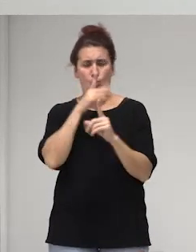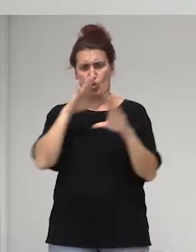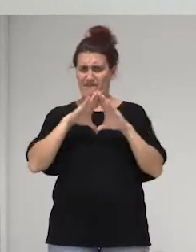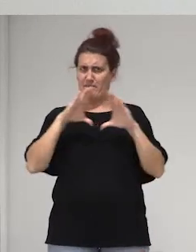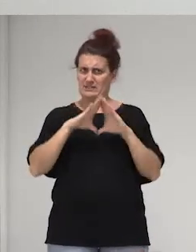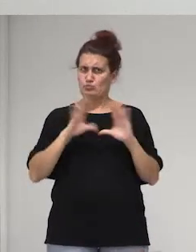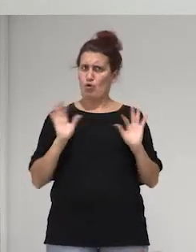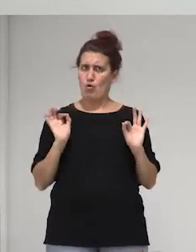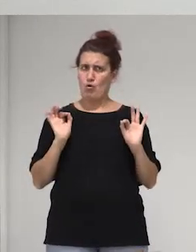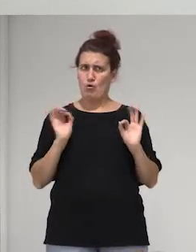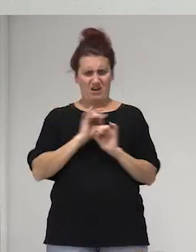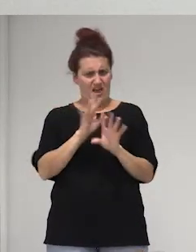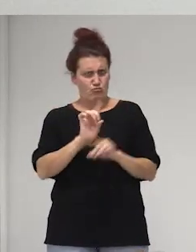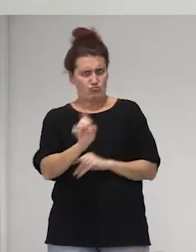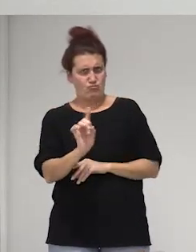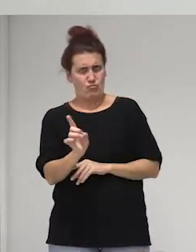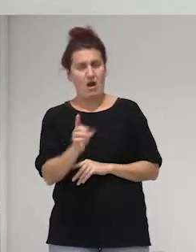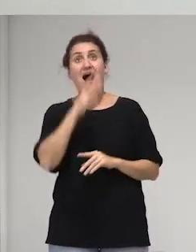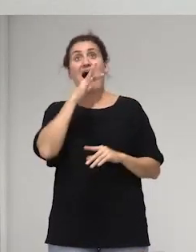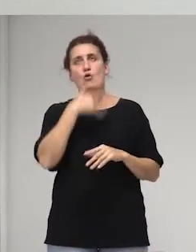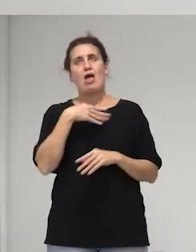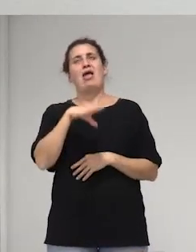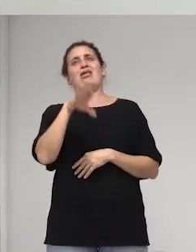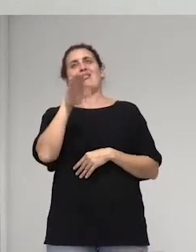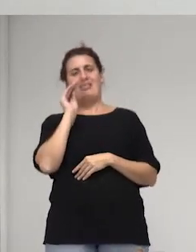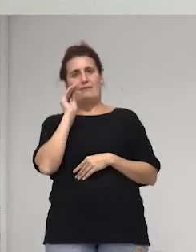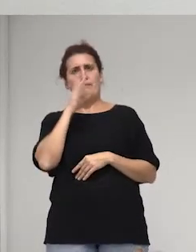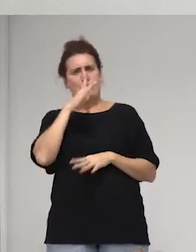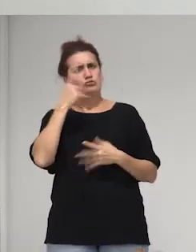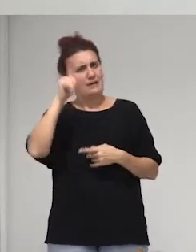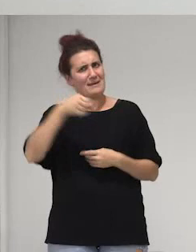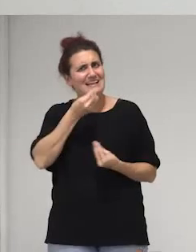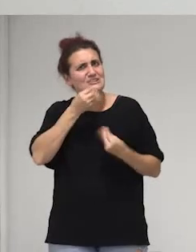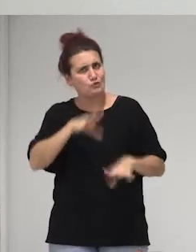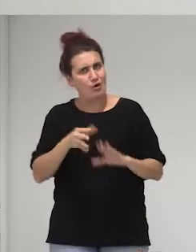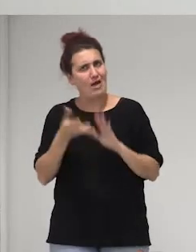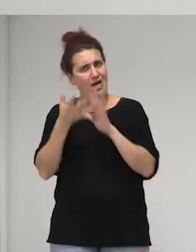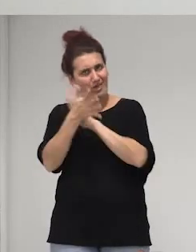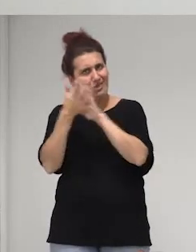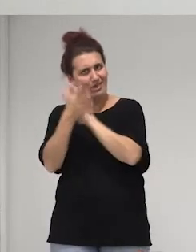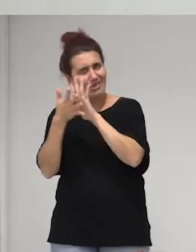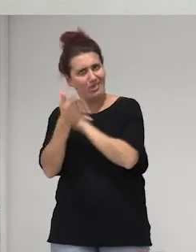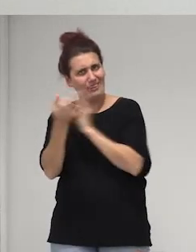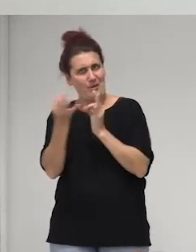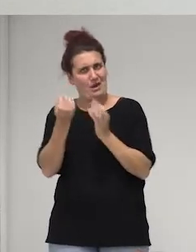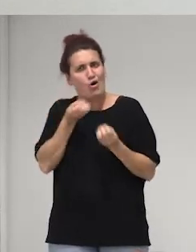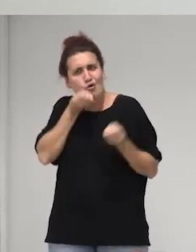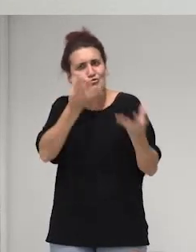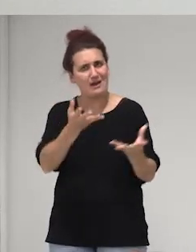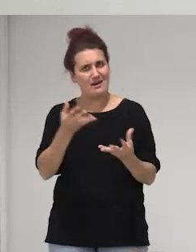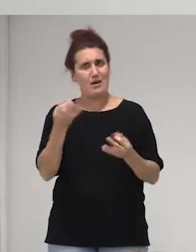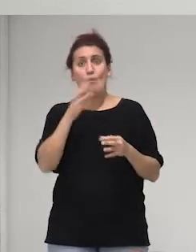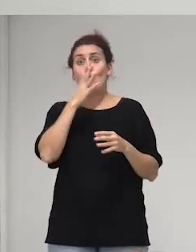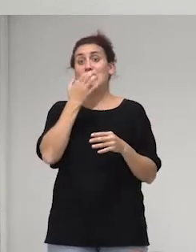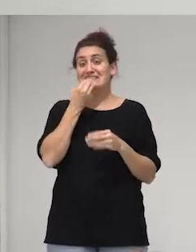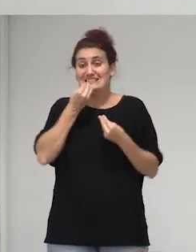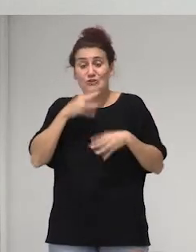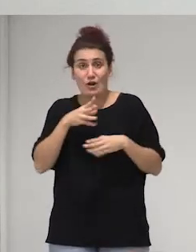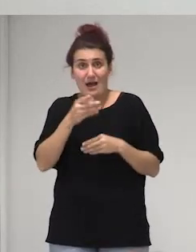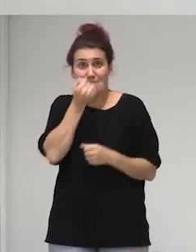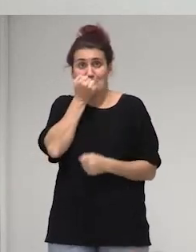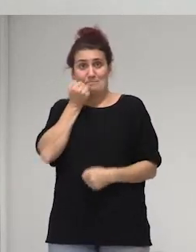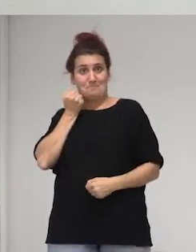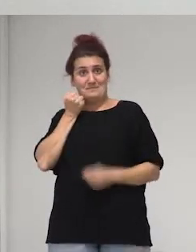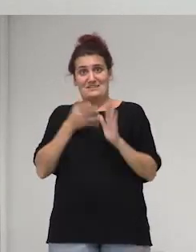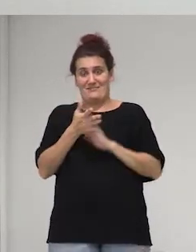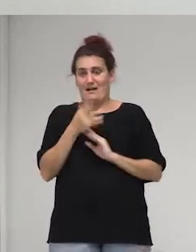claro claro ahora entendemos pero también hay que contar la historia porque si no la contamos está omitida y pareciera de que toda